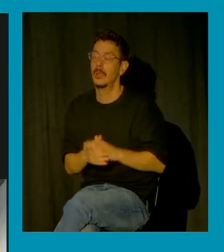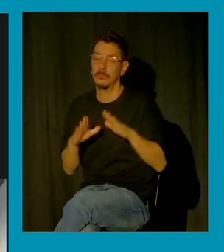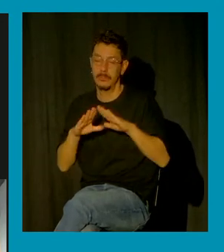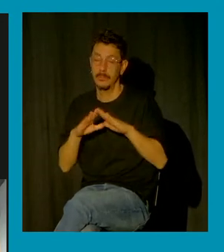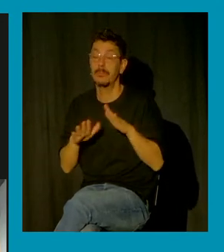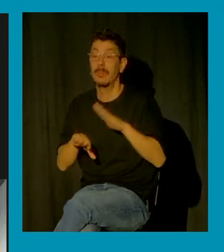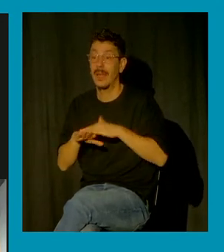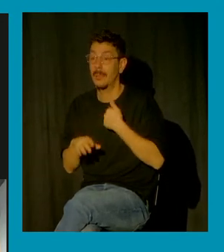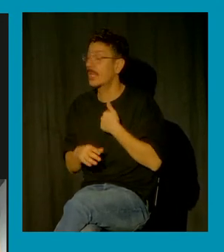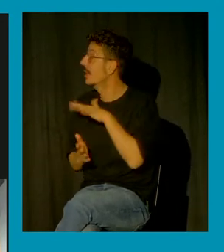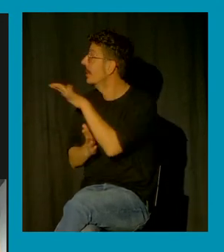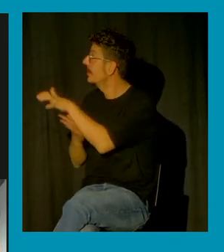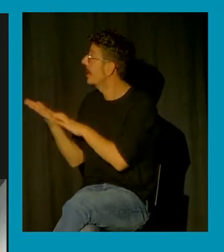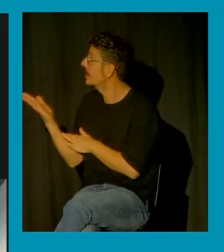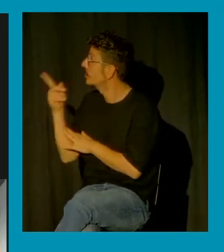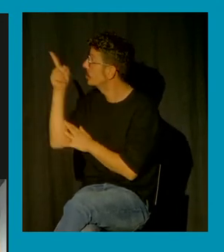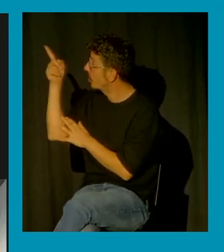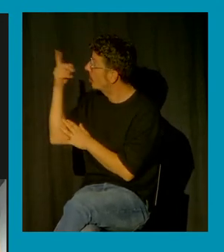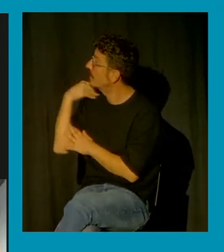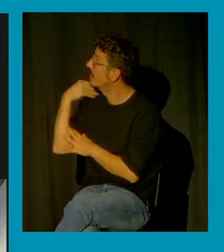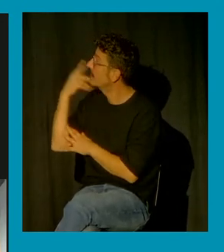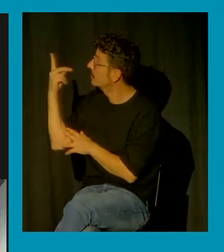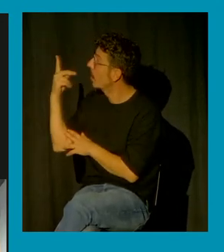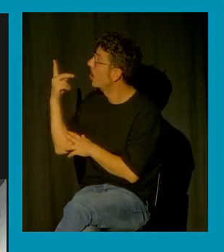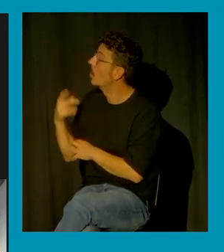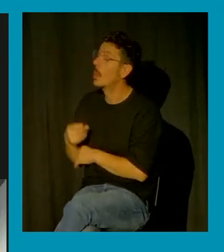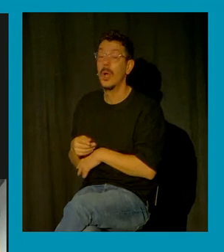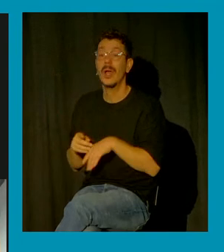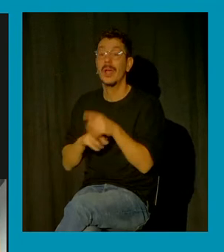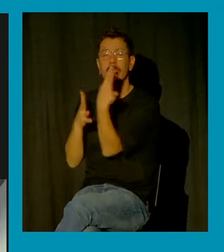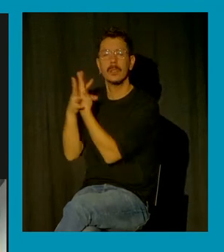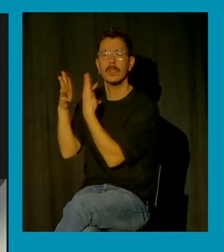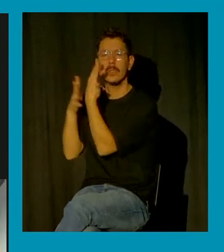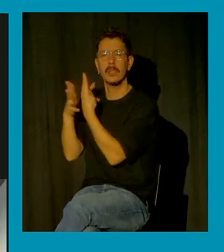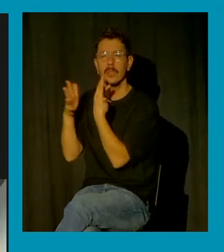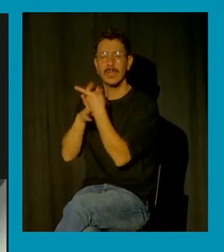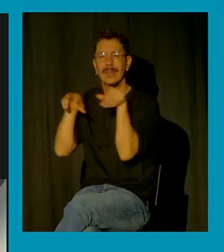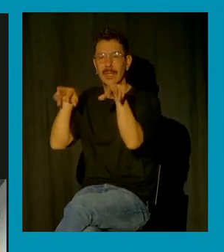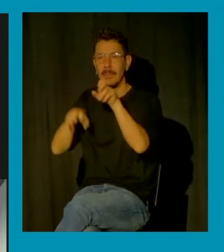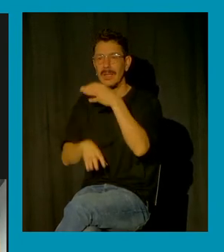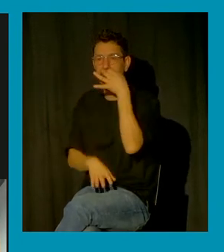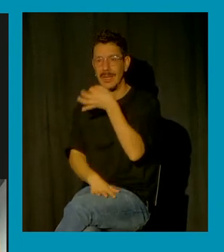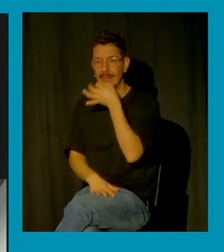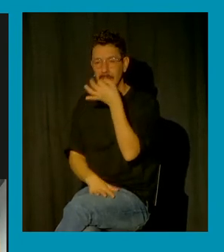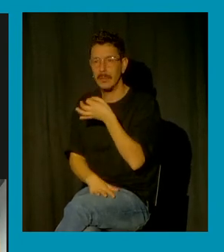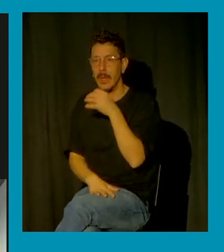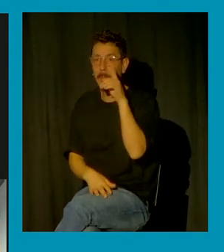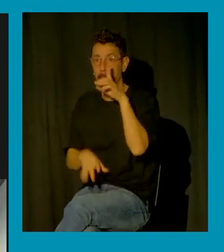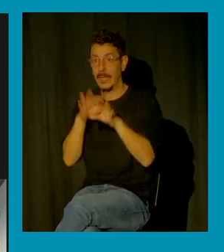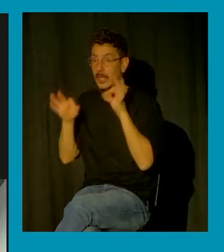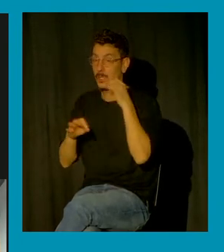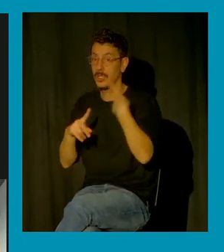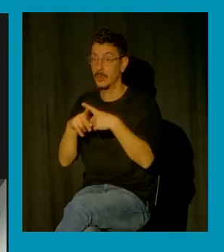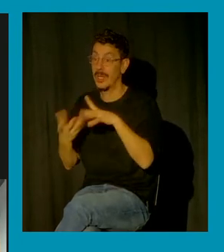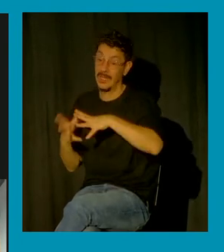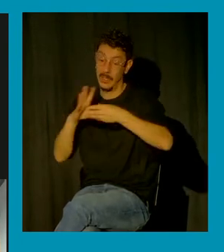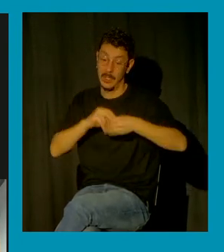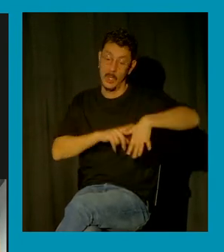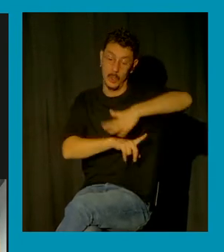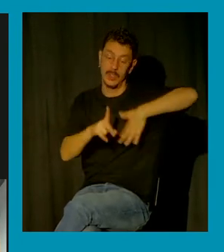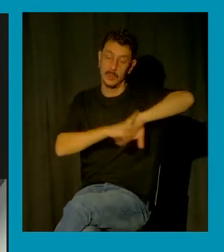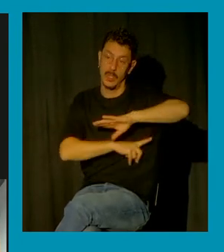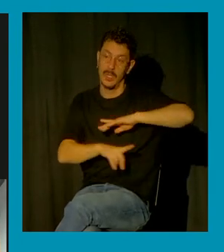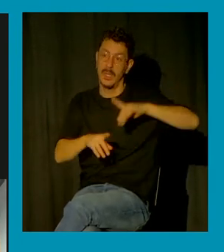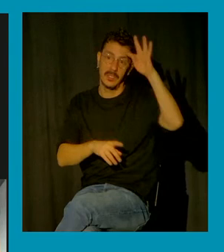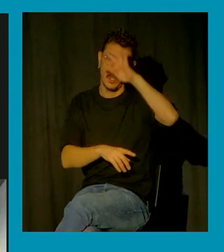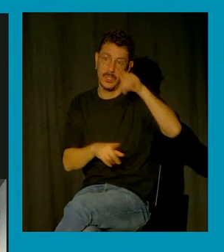texto que me ayudó a politizar la narrativa sobre el peligro sexual y contextualizarla en la teoría crítica feminista Walkowicz tiene